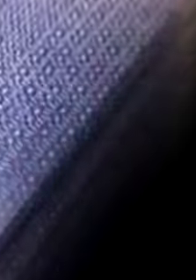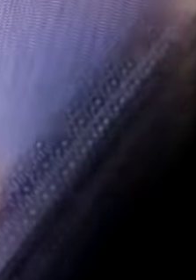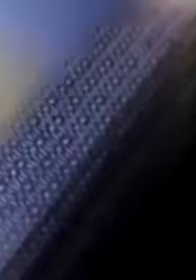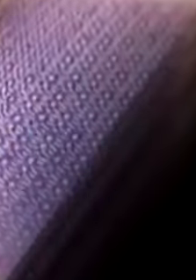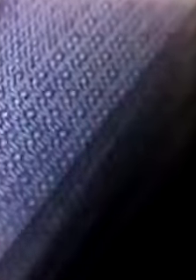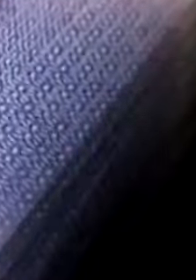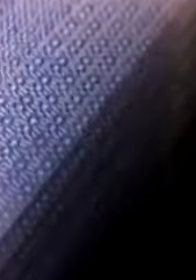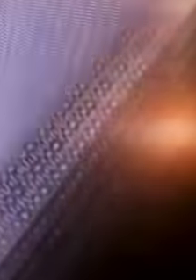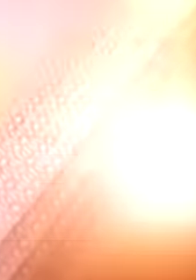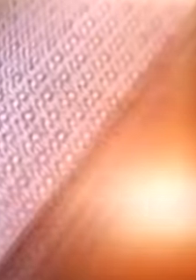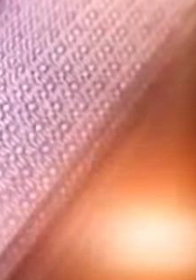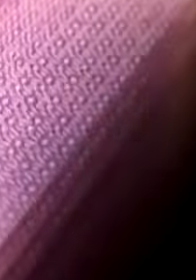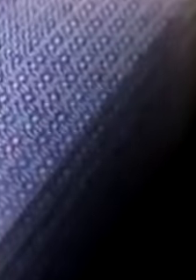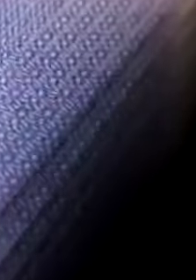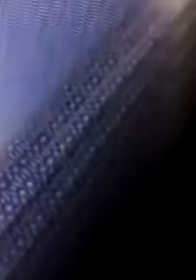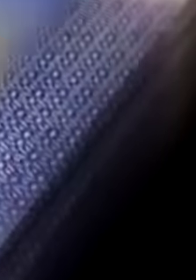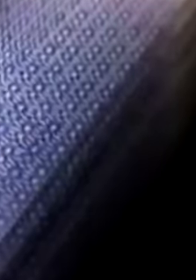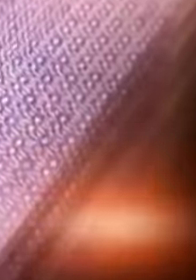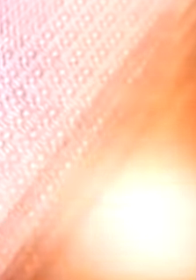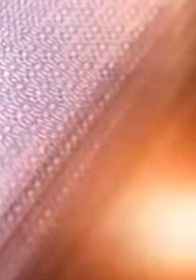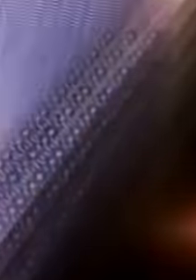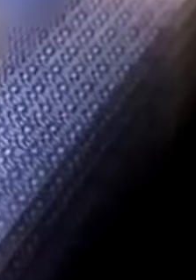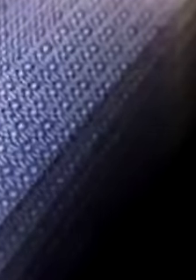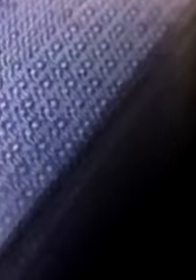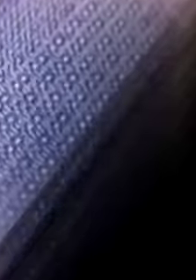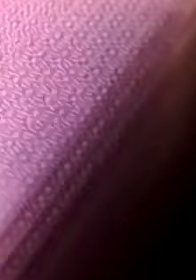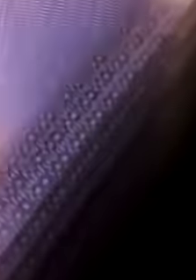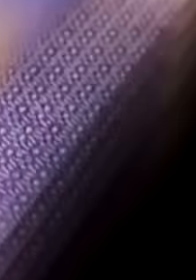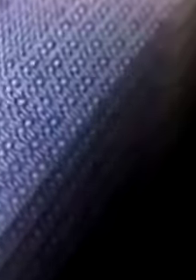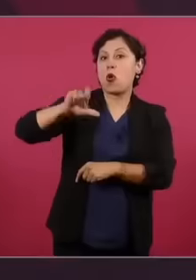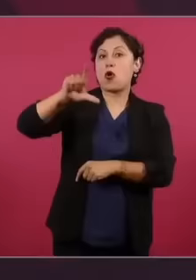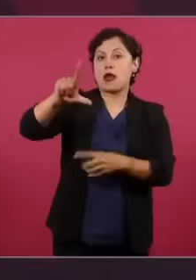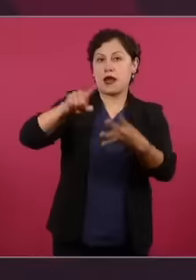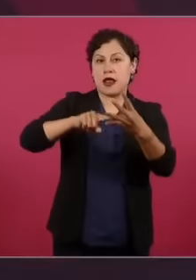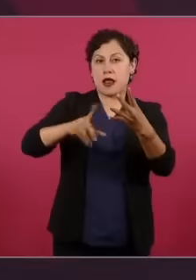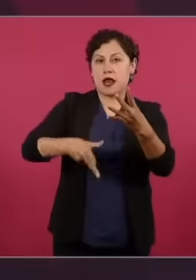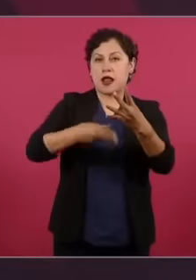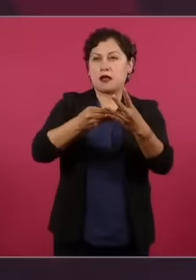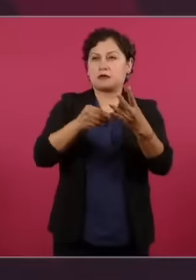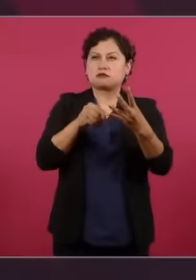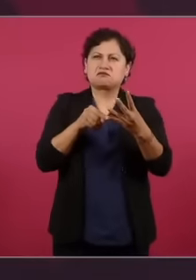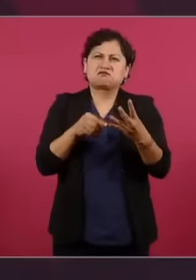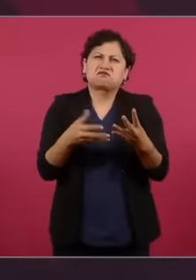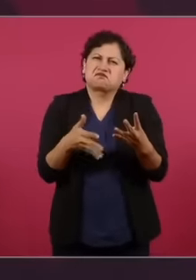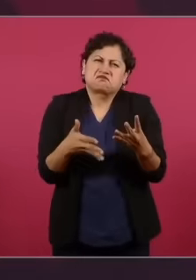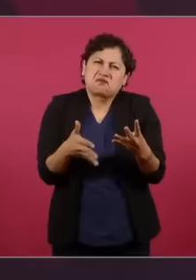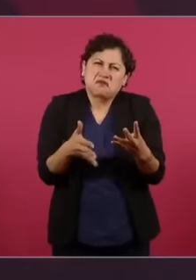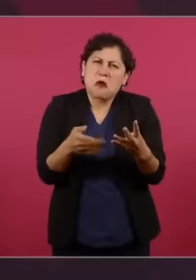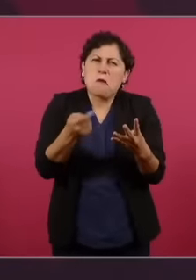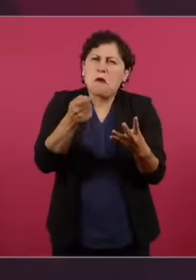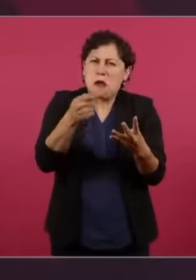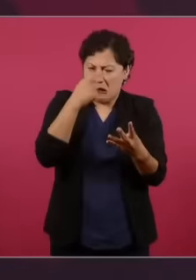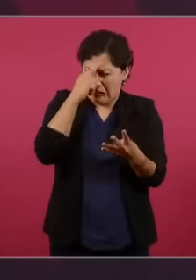Colegio Nacional. Nacional, eso es menos, creo que como 50 mil,